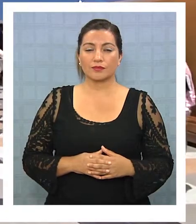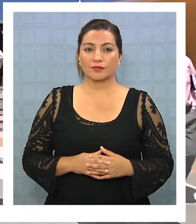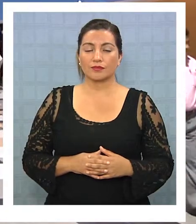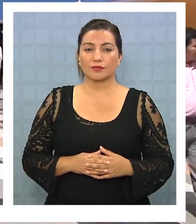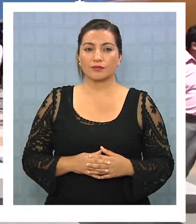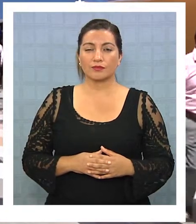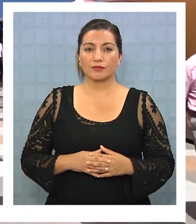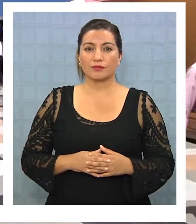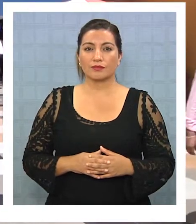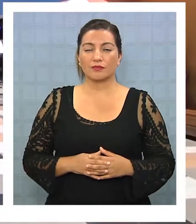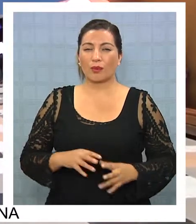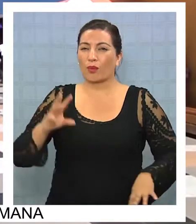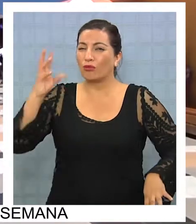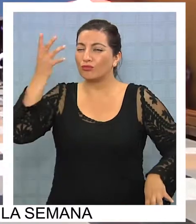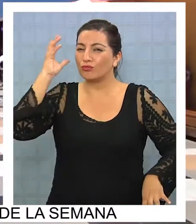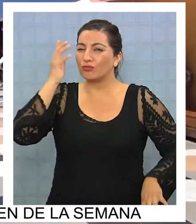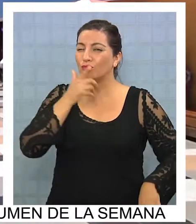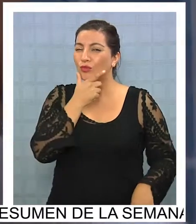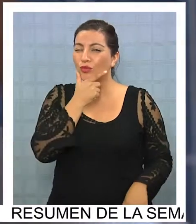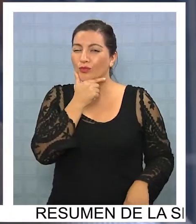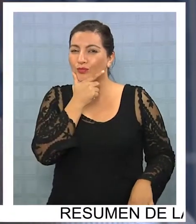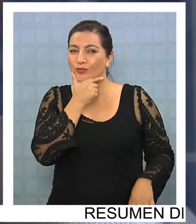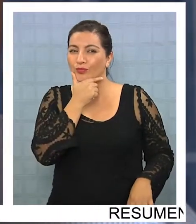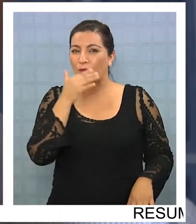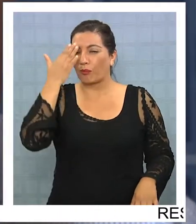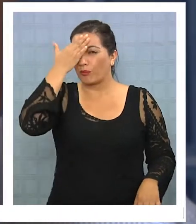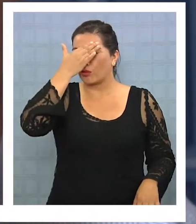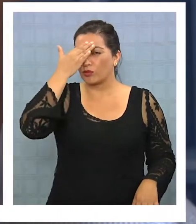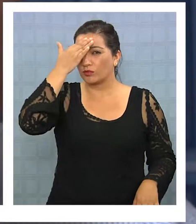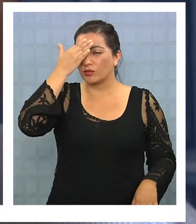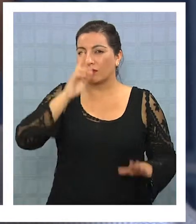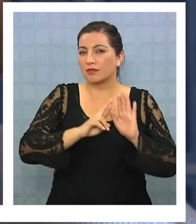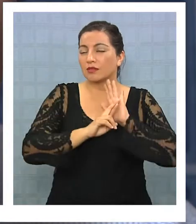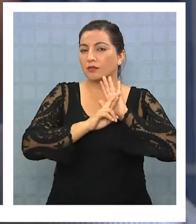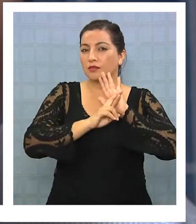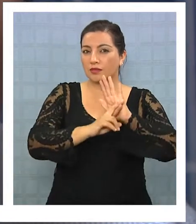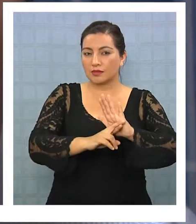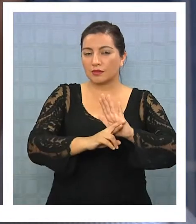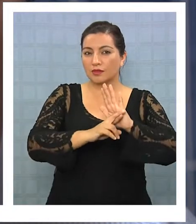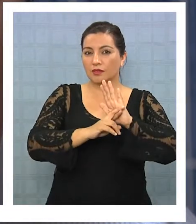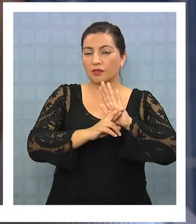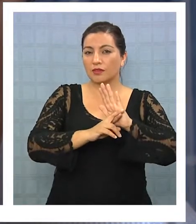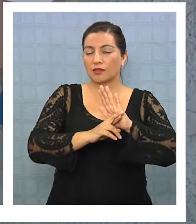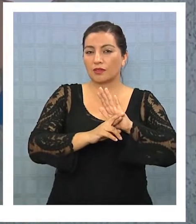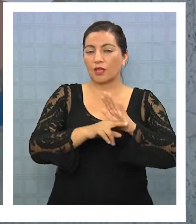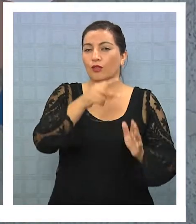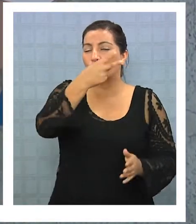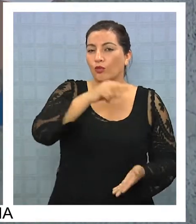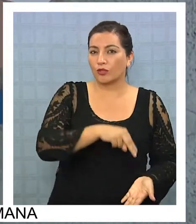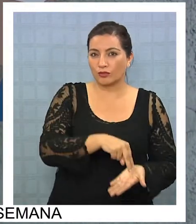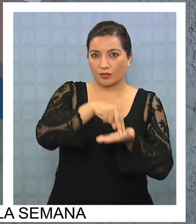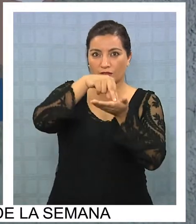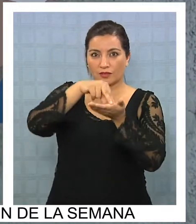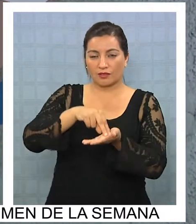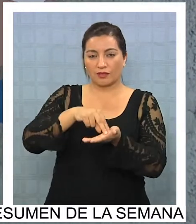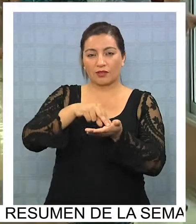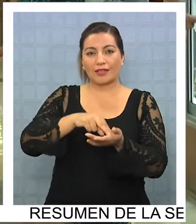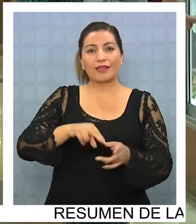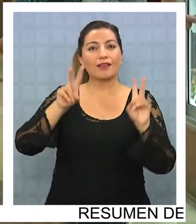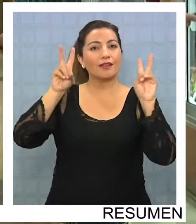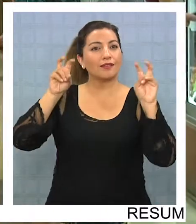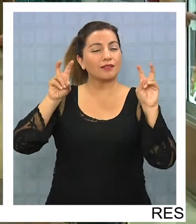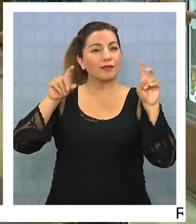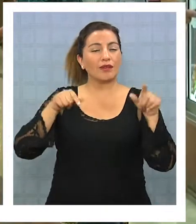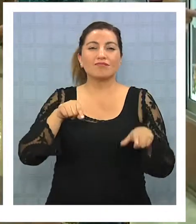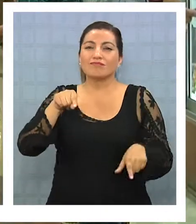Una mezcla de incertidumbre y preocupación es la que expresan representantes de entidades de usuarios de zona franca de Iquique al referirse a los